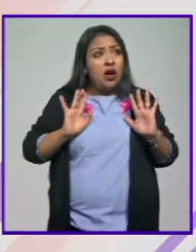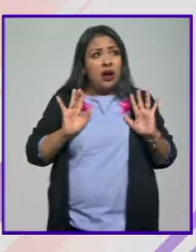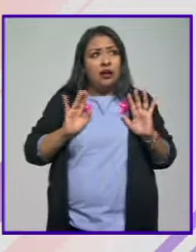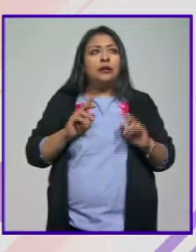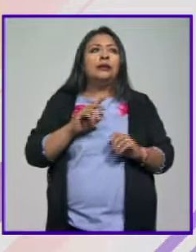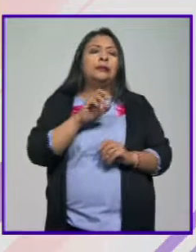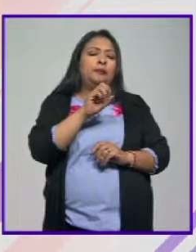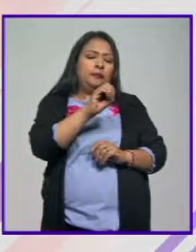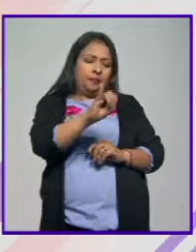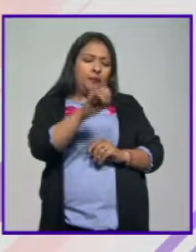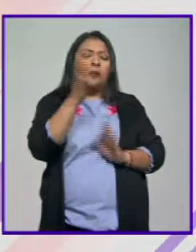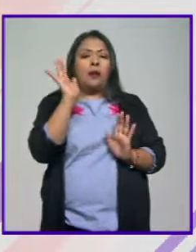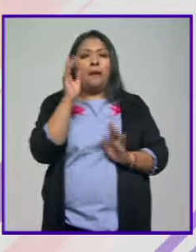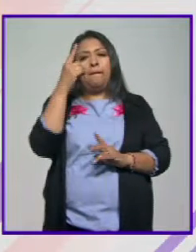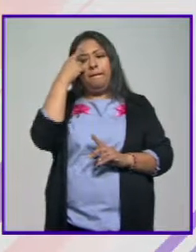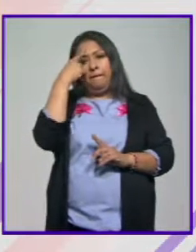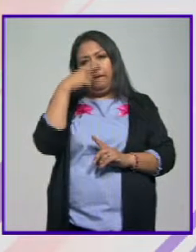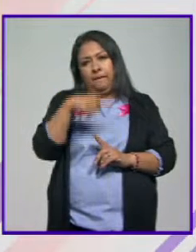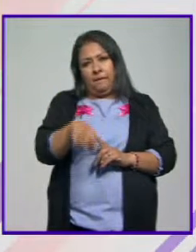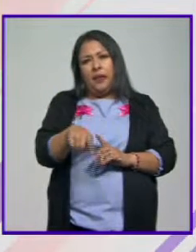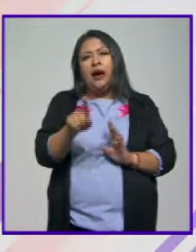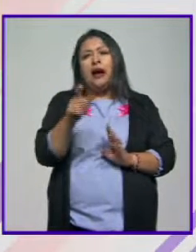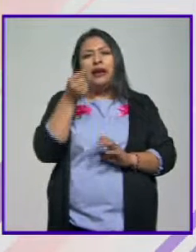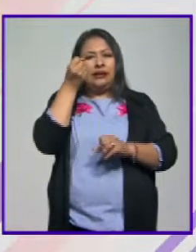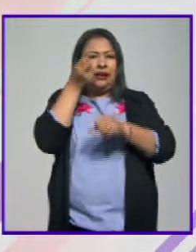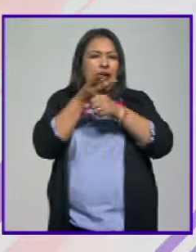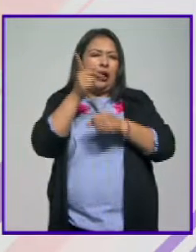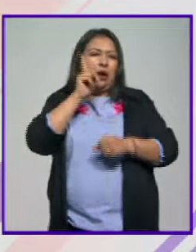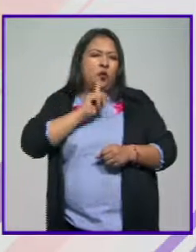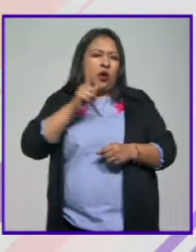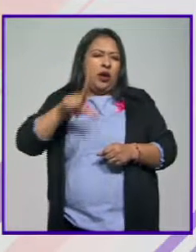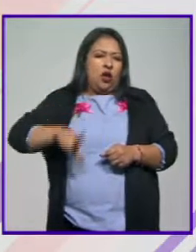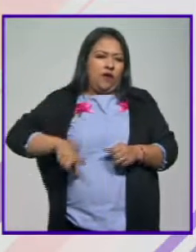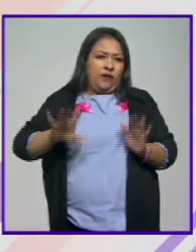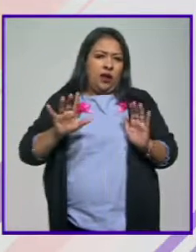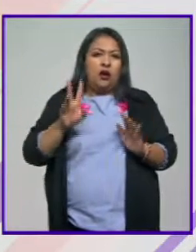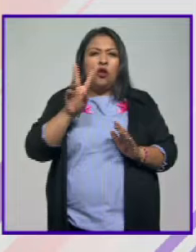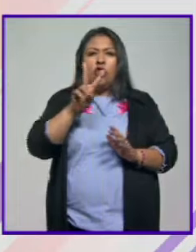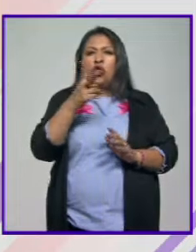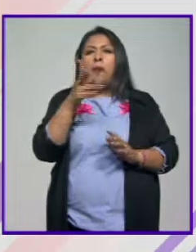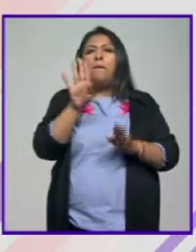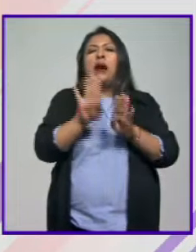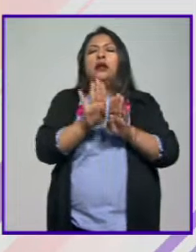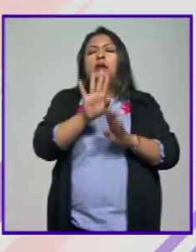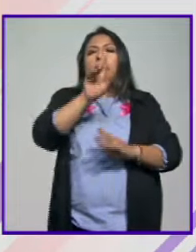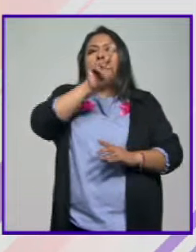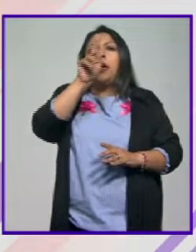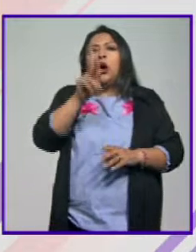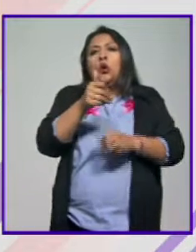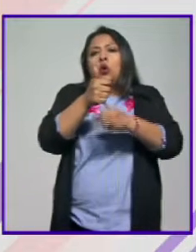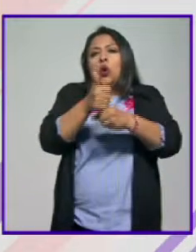Bueno, para la Secretaría de Gobernación es una doble victimización. Una mujer que ya